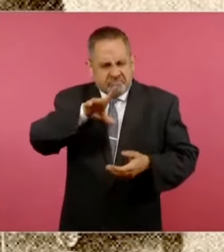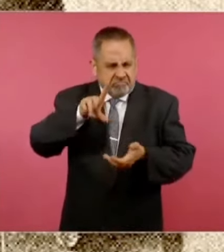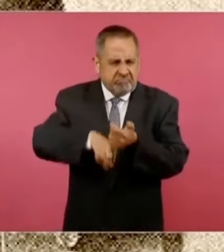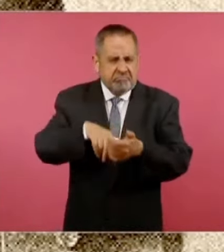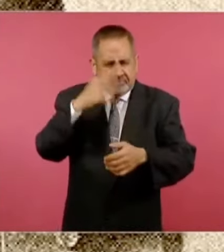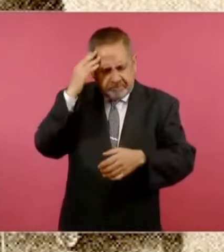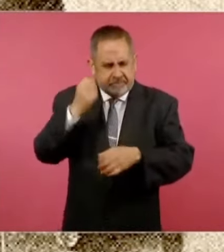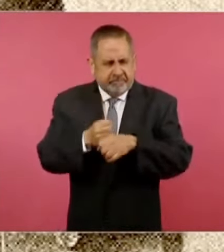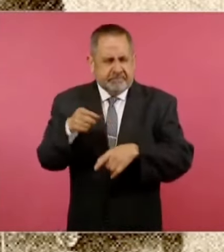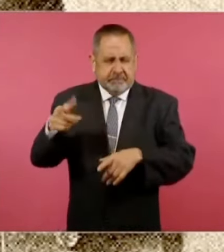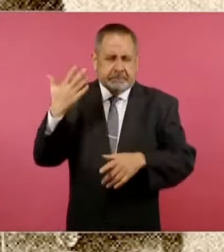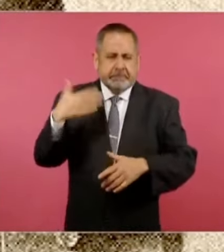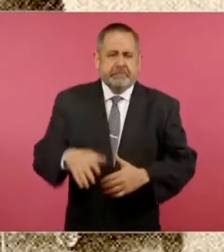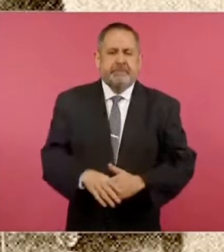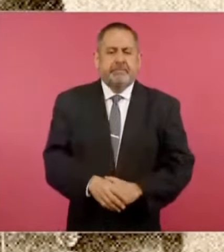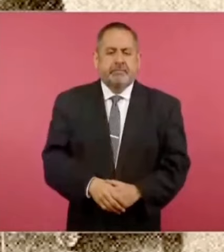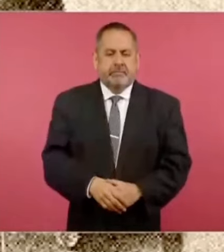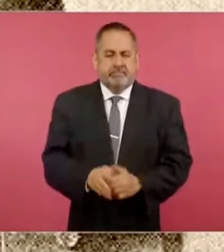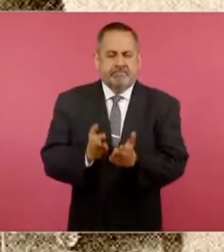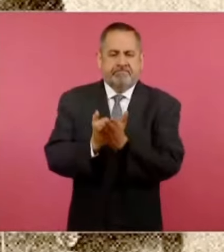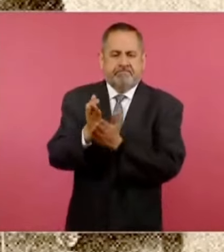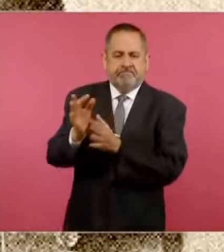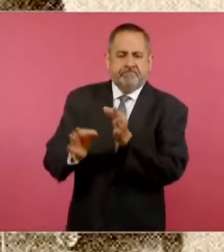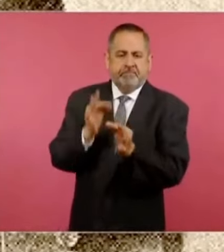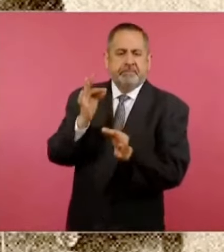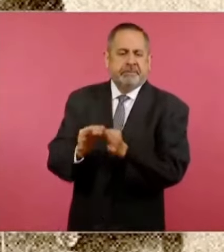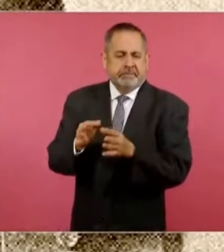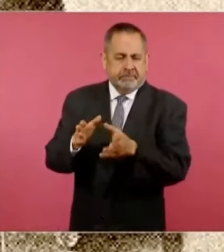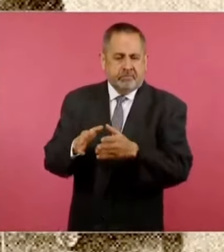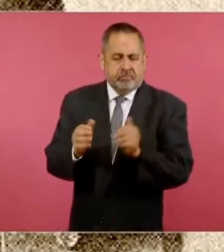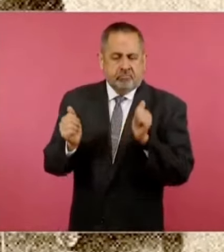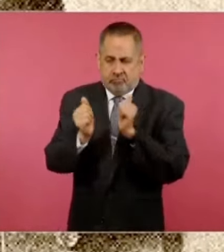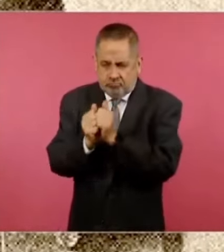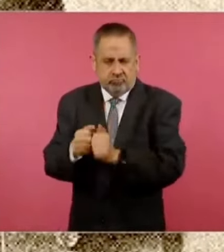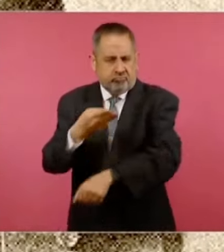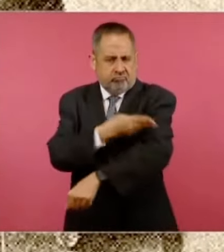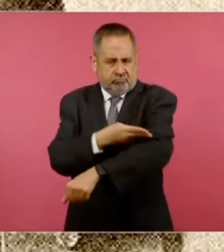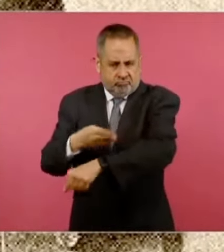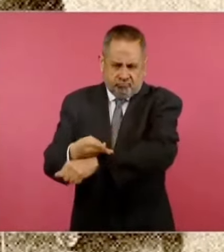leal a Madero,